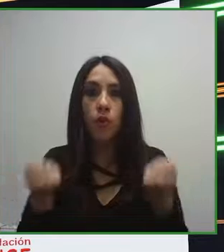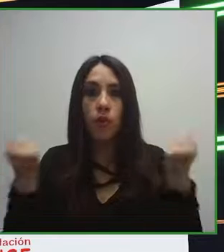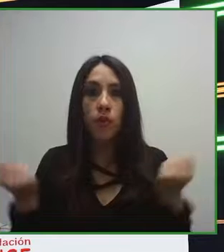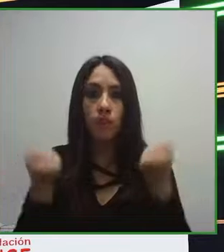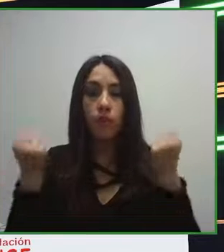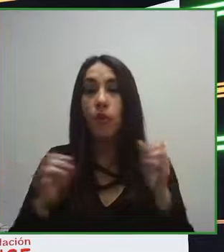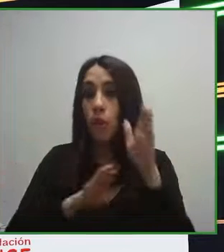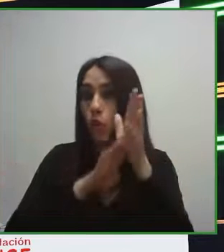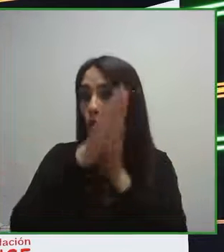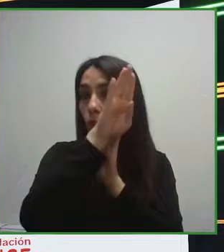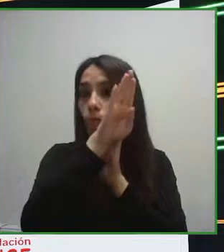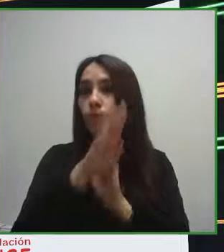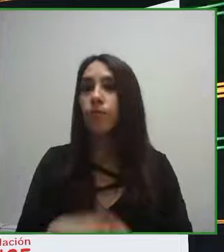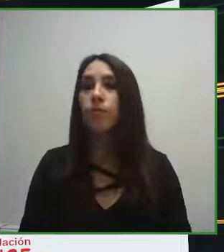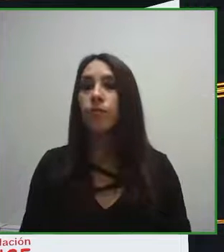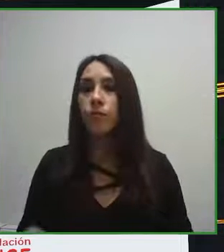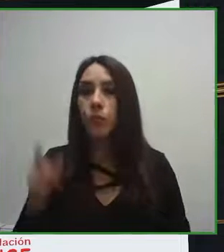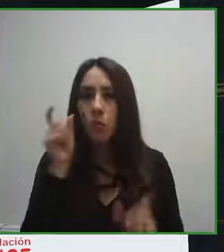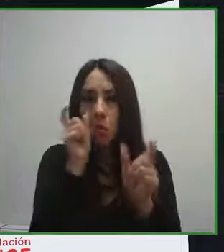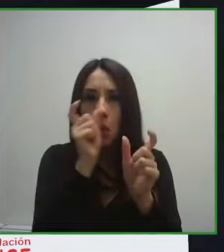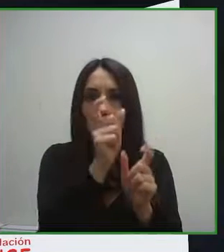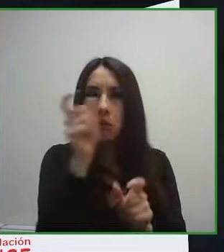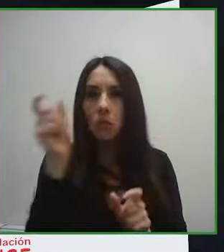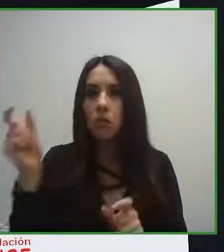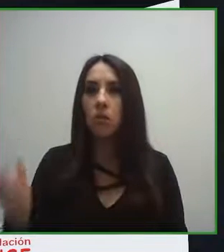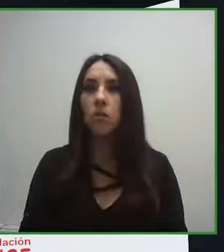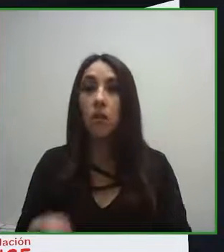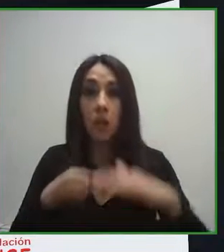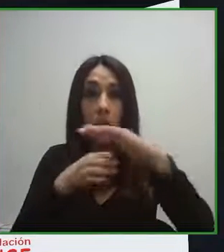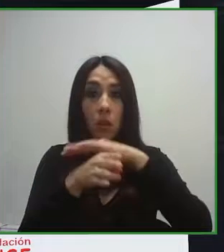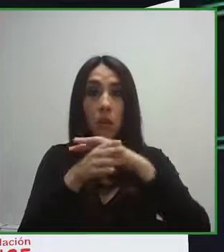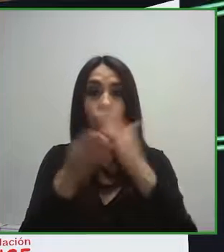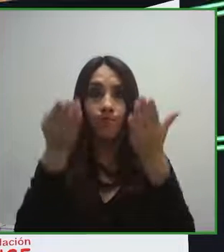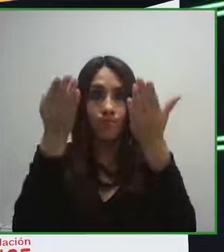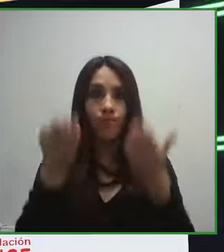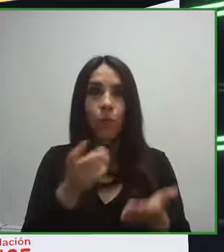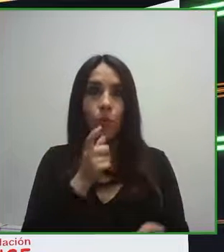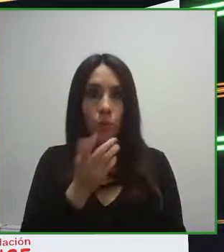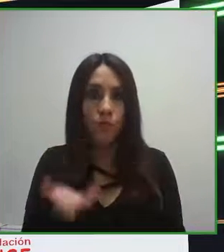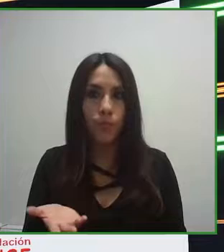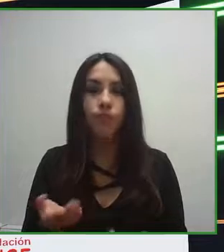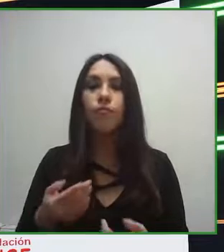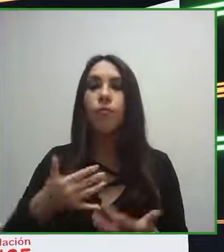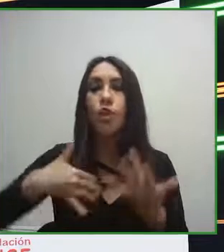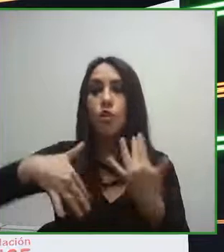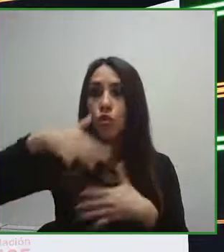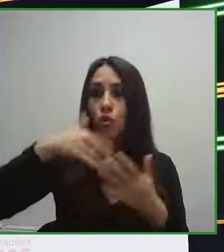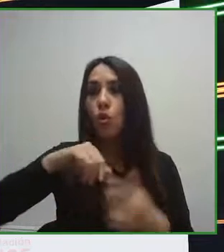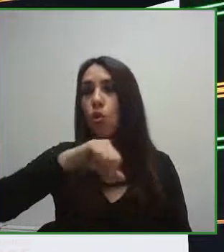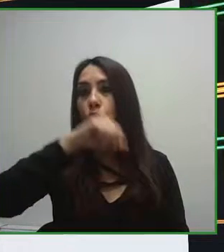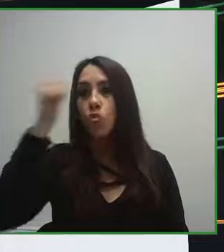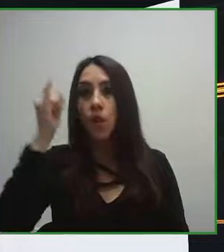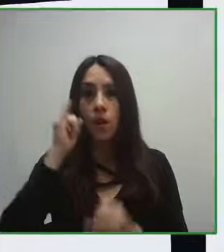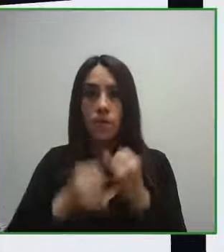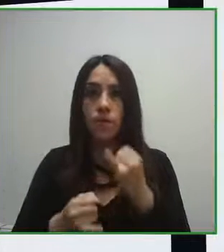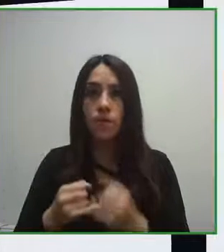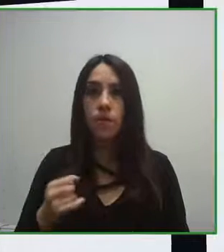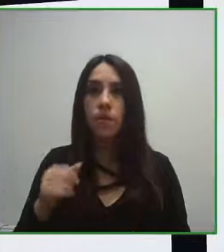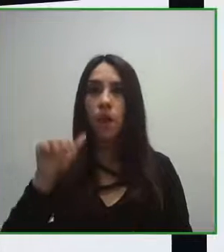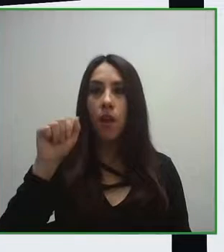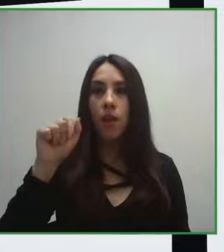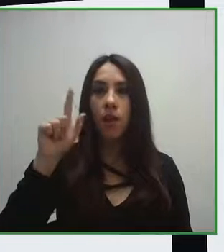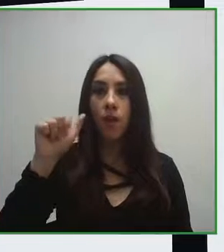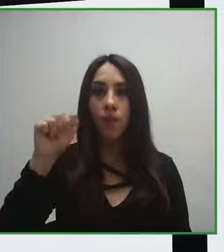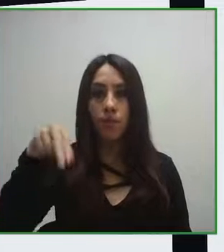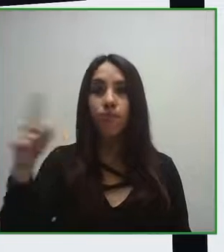Y por último, nos acompaña Galata Llano, fundadora del Instituto de Accesibilidad Perú, un centro de formación sobre